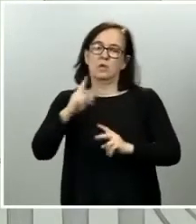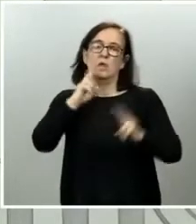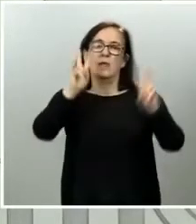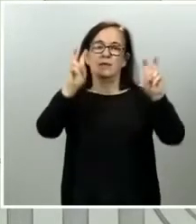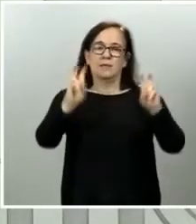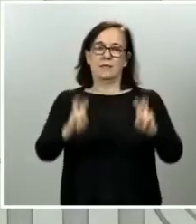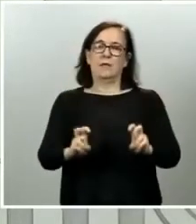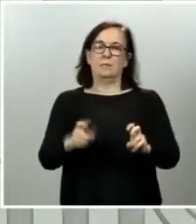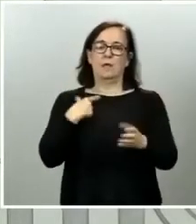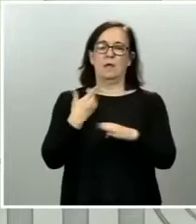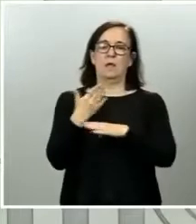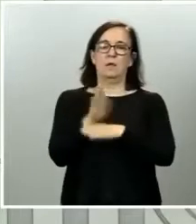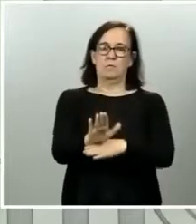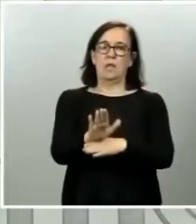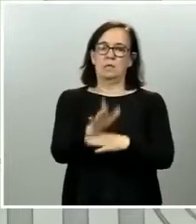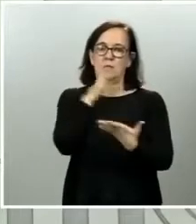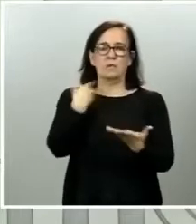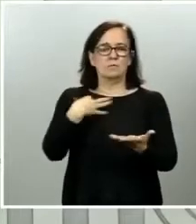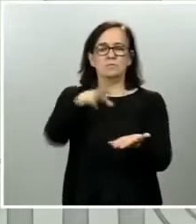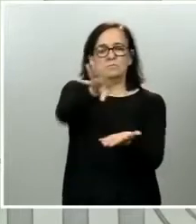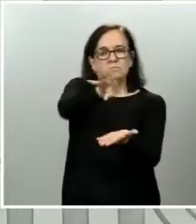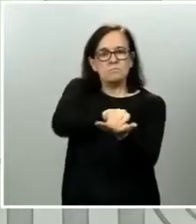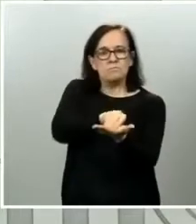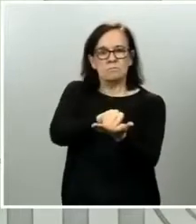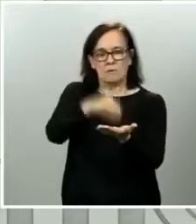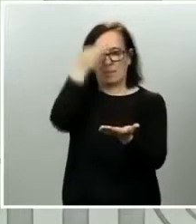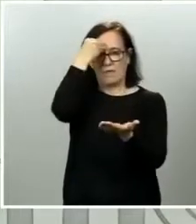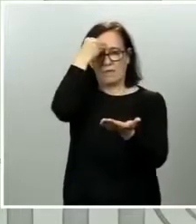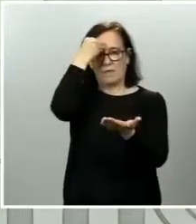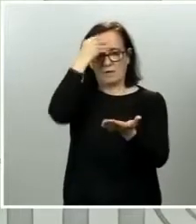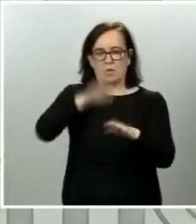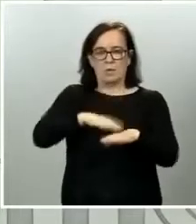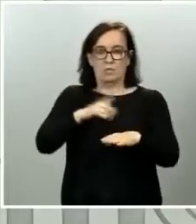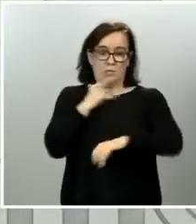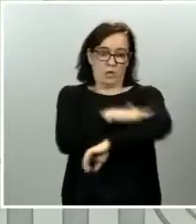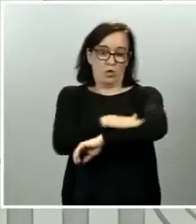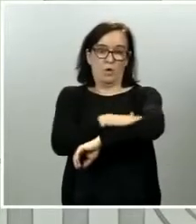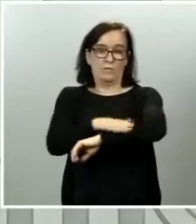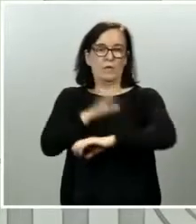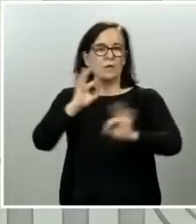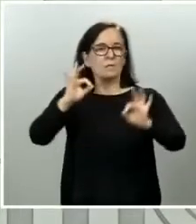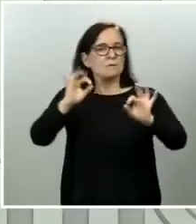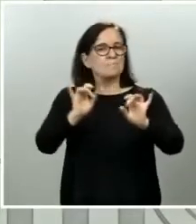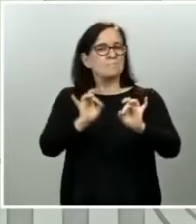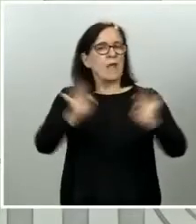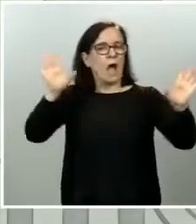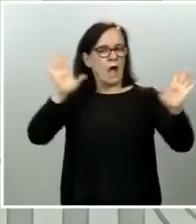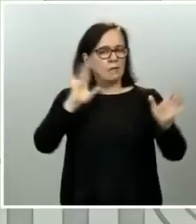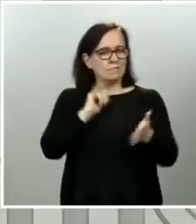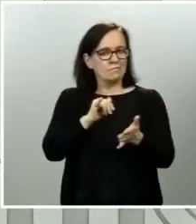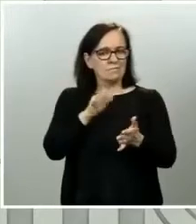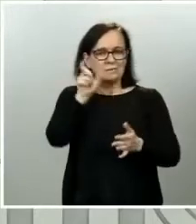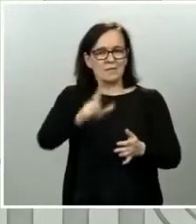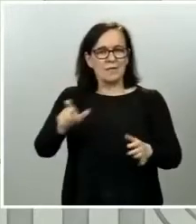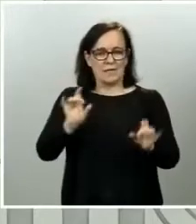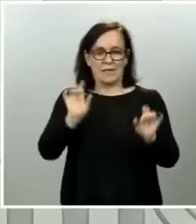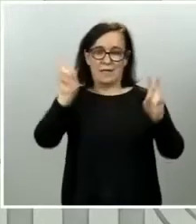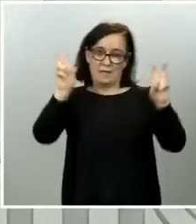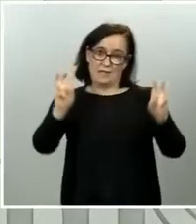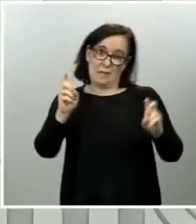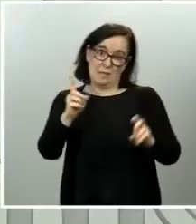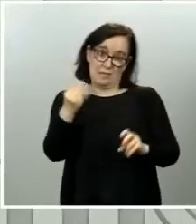plantea en la medida de lo posible serán recogidas y tenidas en cuenta por el Gobierno que tiene una especial sensibilidad en esta materia por la que usted me pregunta.